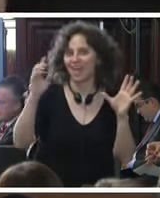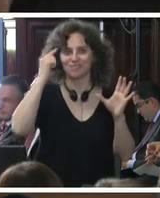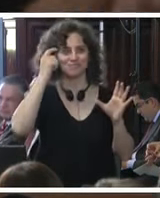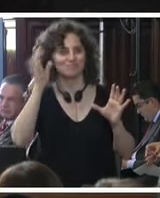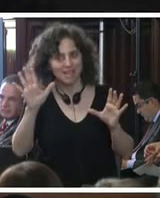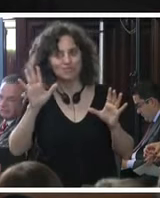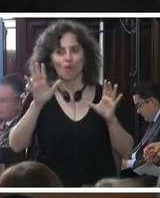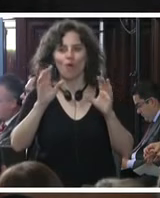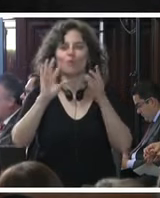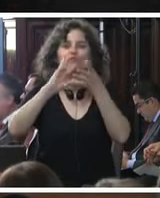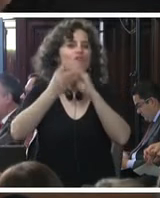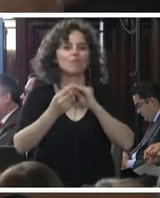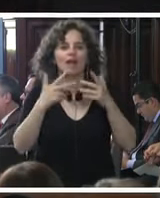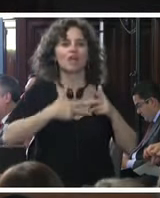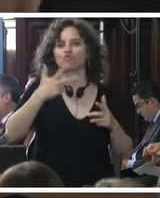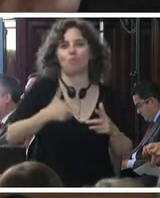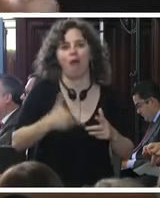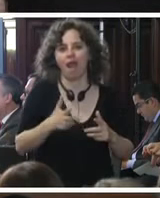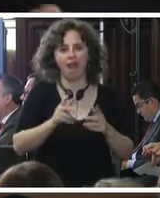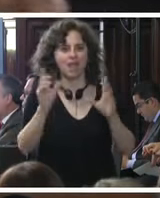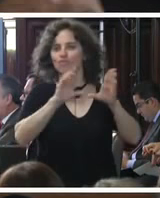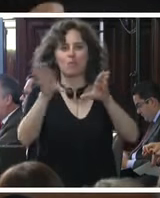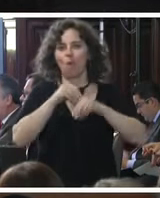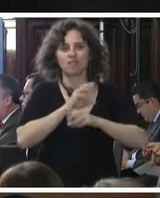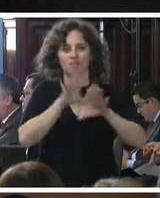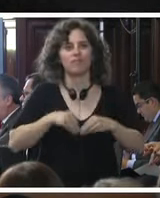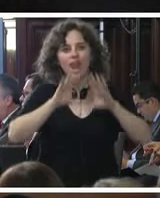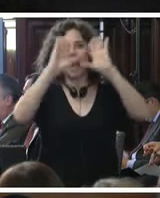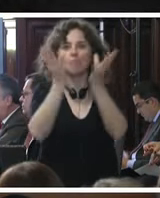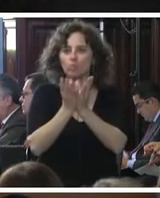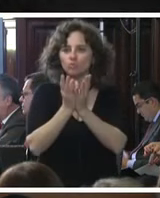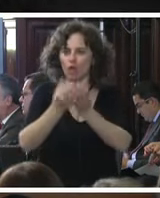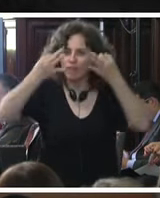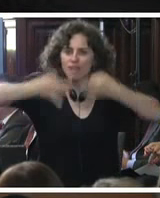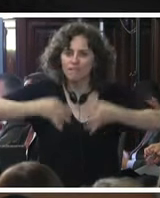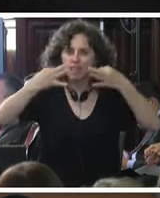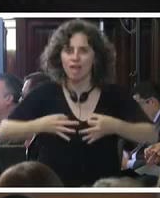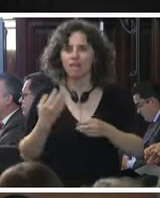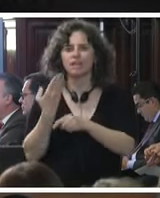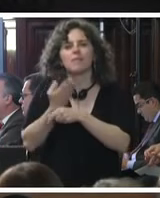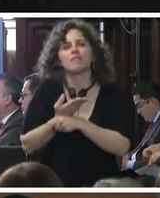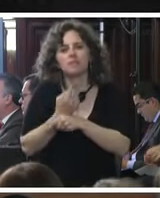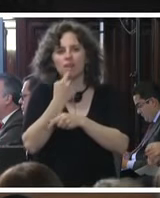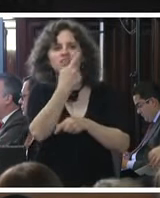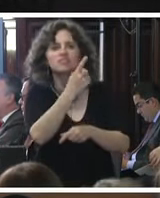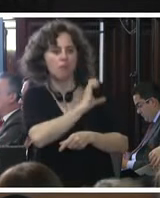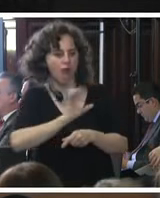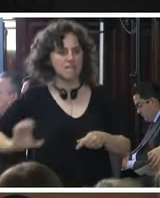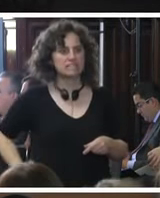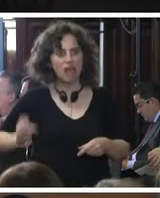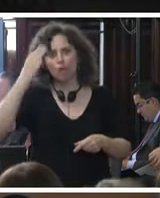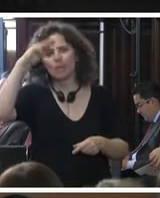inhumana e inaceptable en cualquier parte del mundo de verdad y le decimos al gobierno al estado